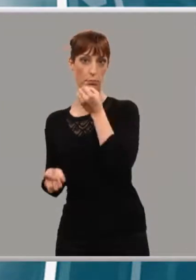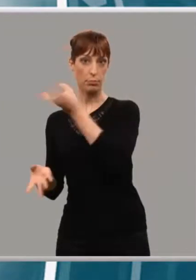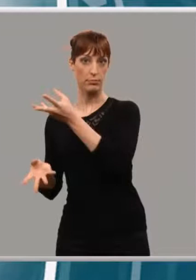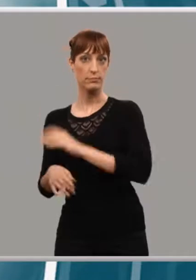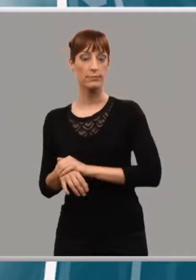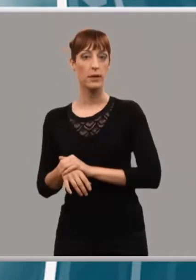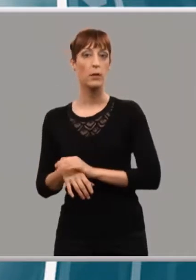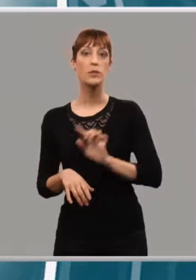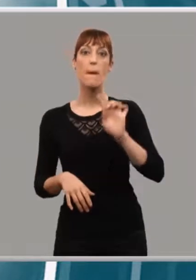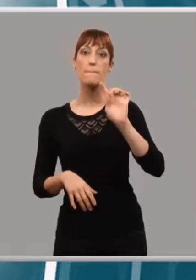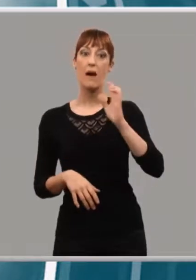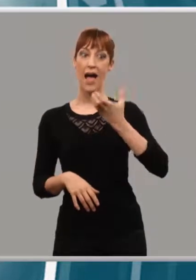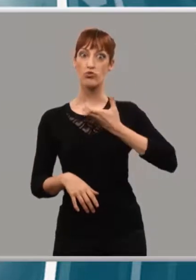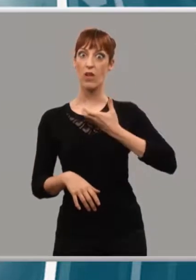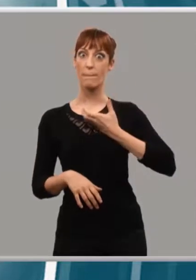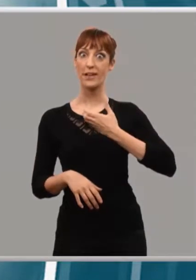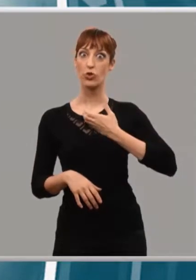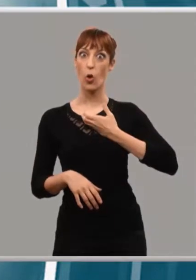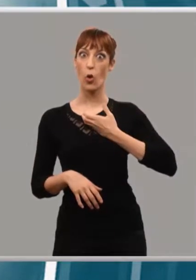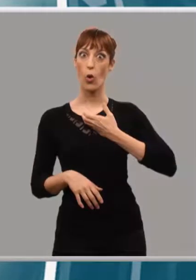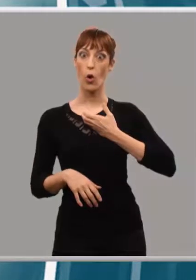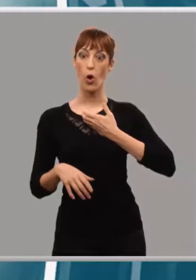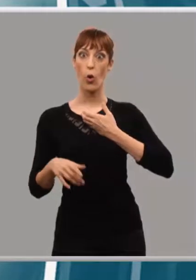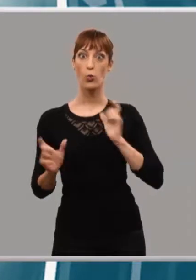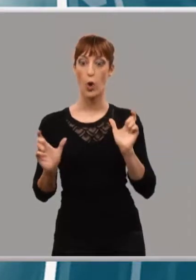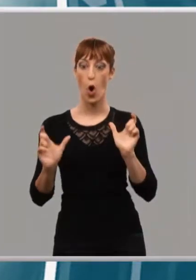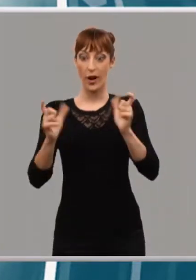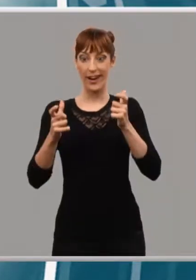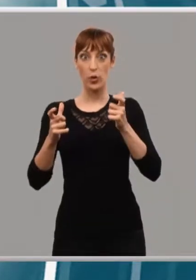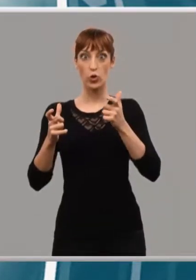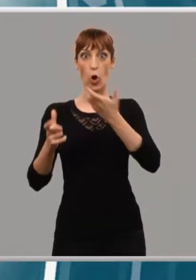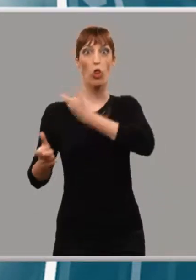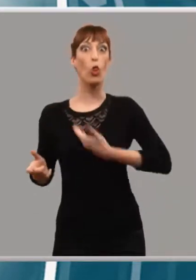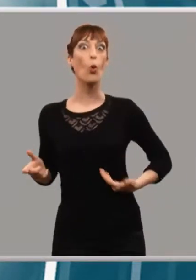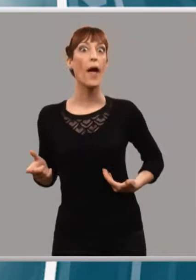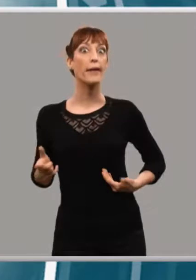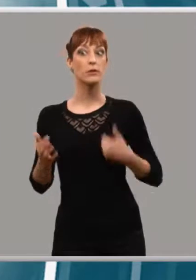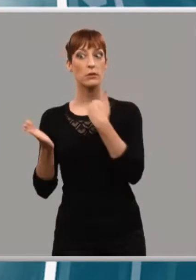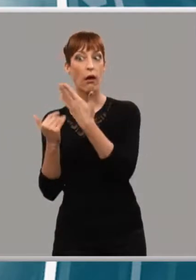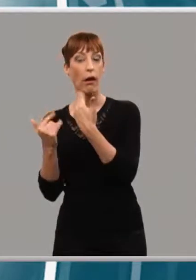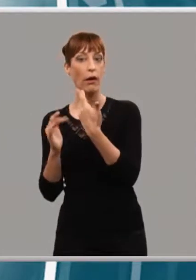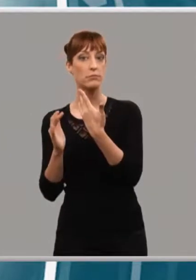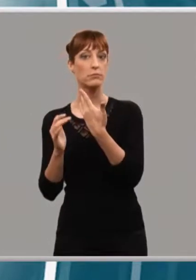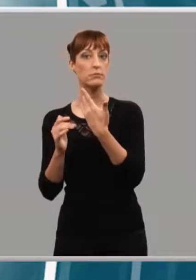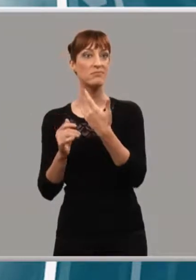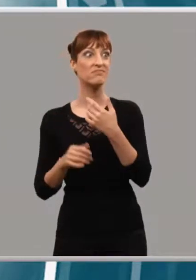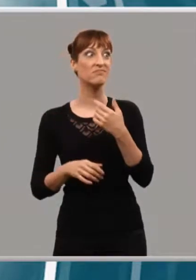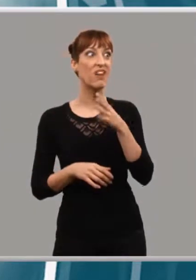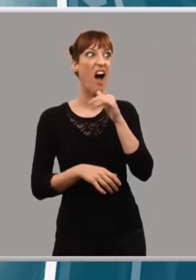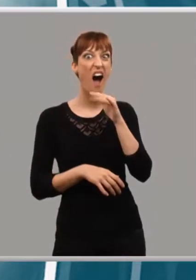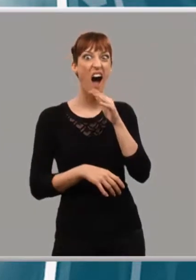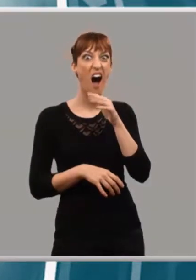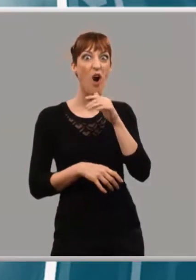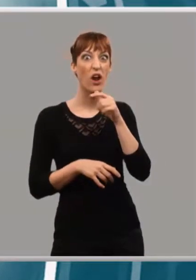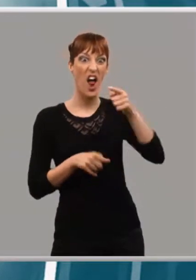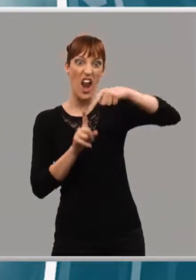pasado y haber tenido como una pequeña reunión con el comercio. Se me hace un poco extraño porque la fluidez del tráfico la veo, lo veo más obstruida, lo que es rotina de